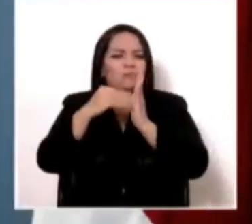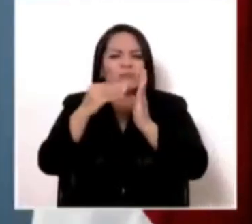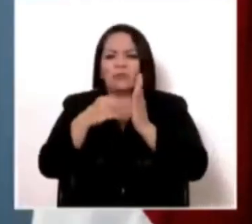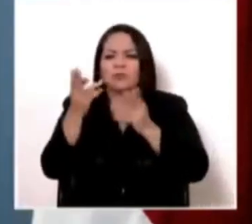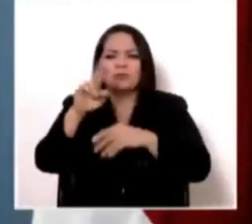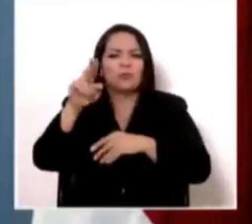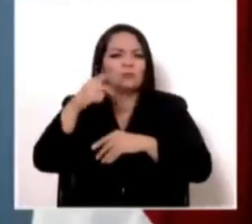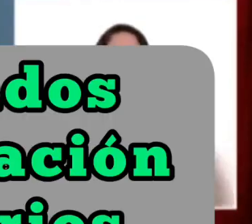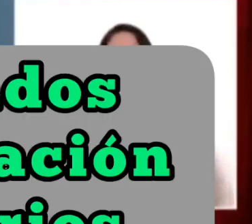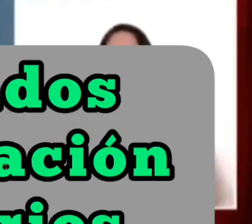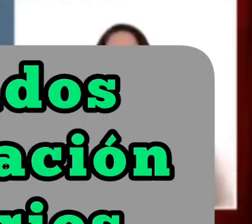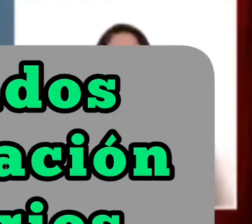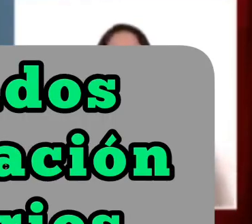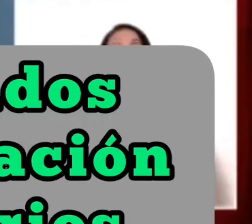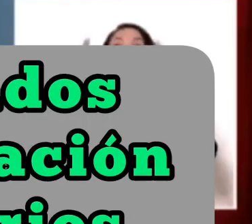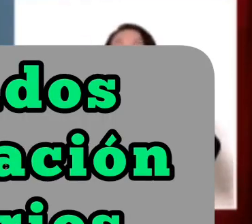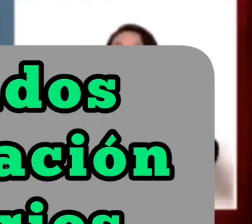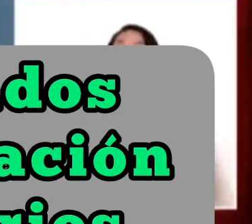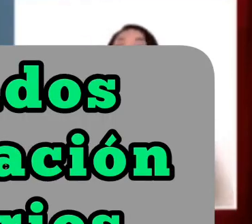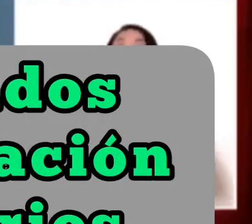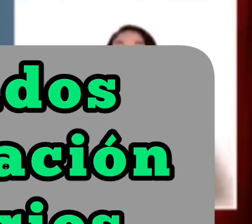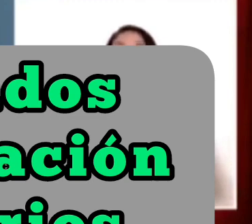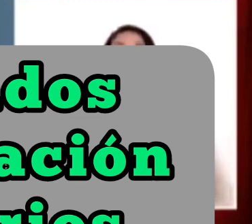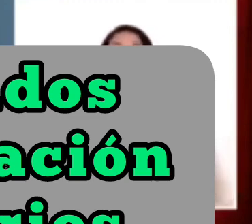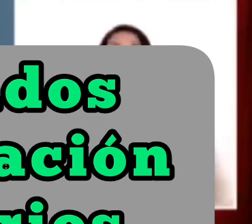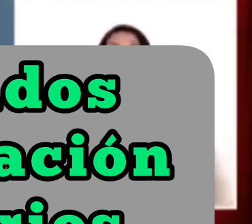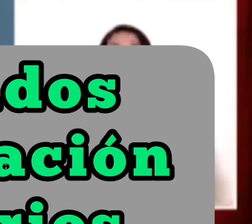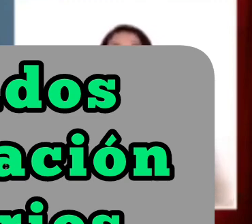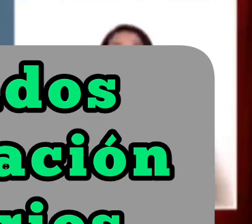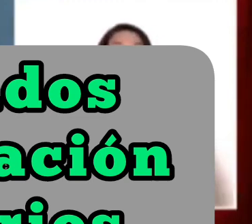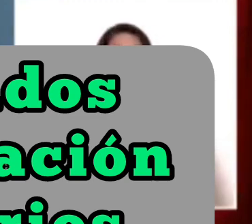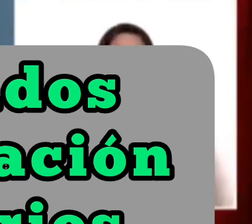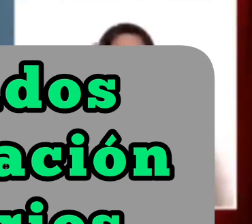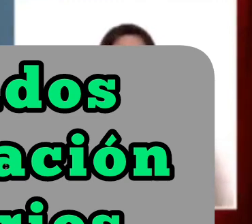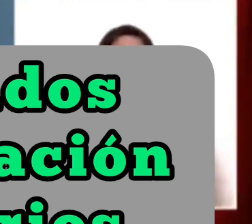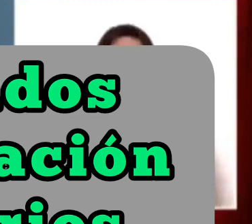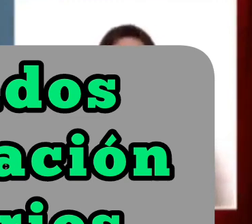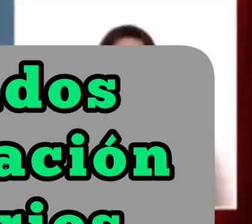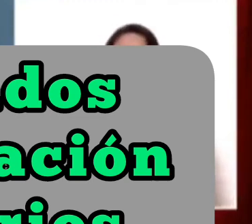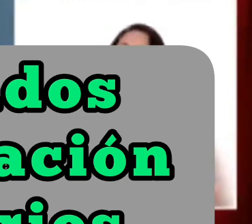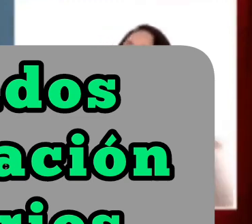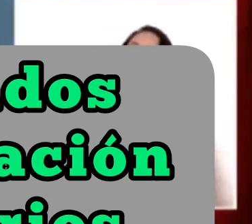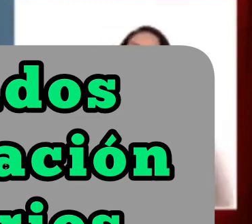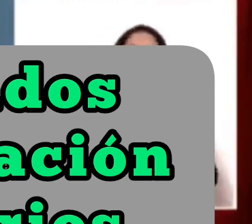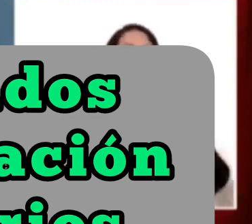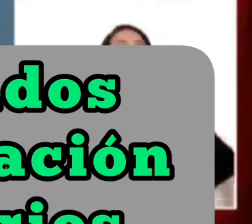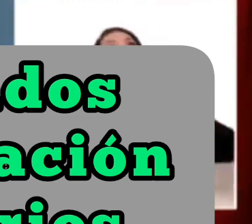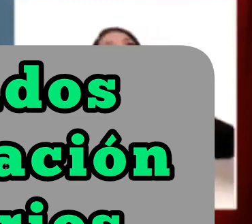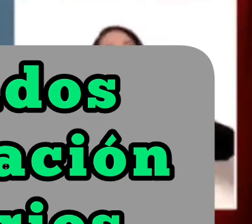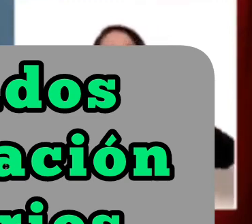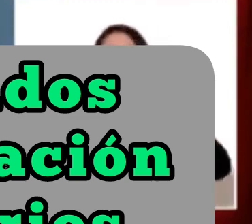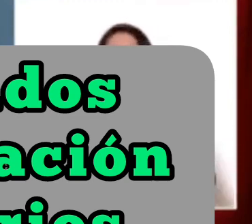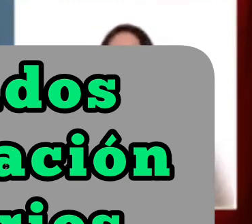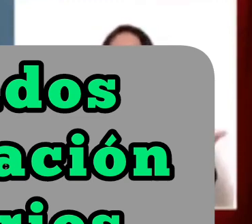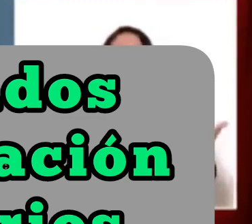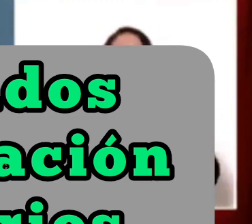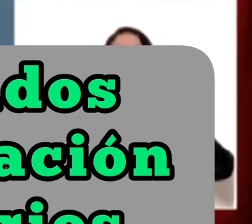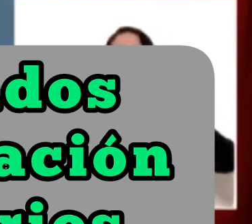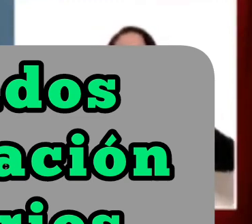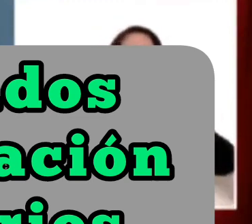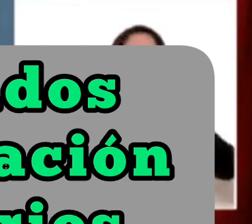logramos cambiar, pero no sin esfuerzo, don Richard. No sin controversia. Y mire, el ICE está volando.